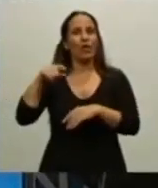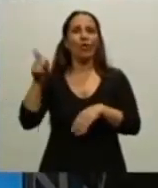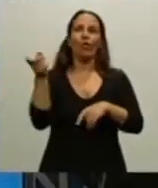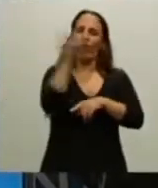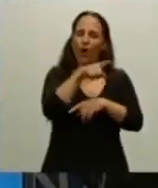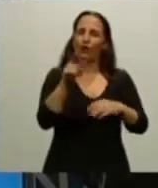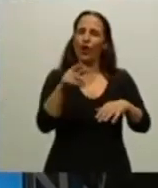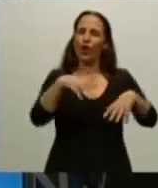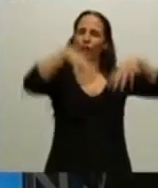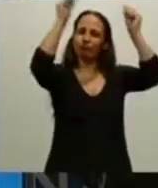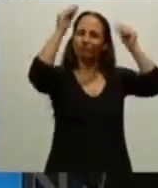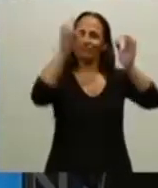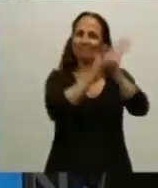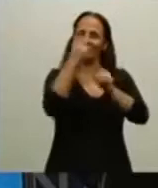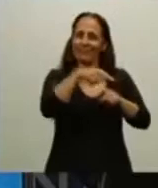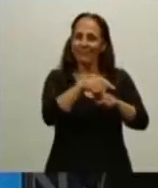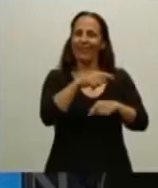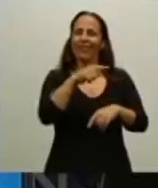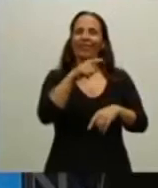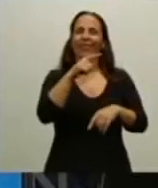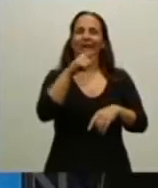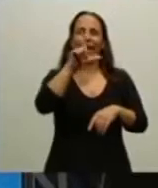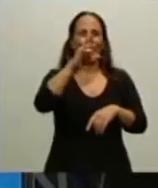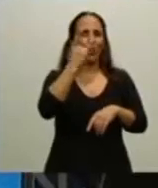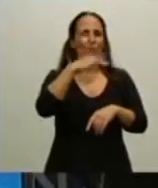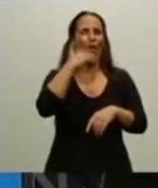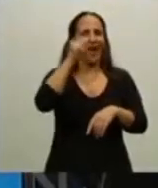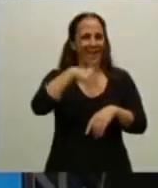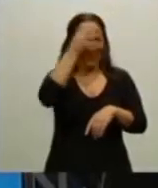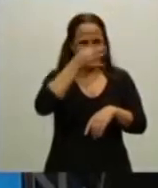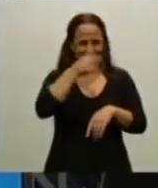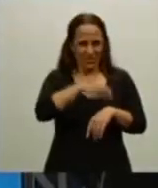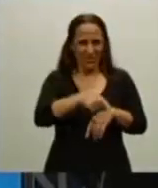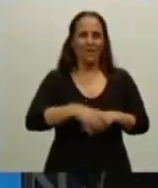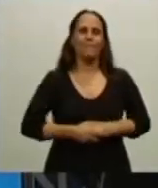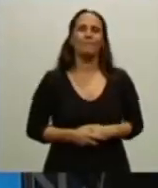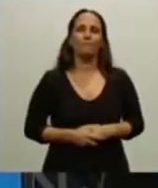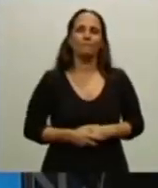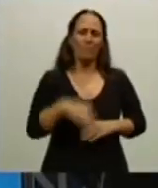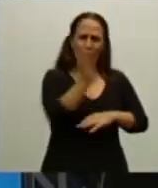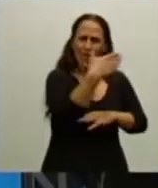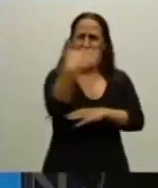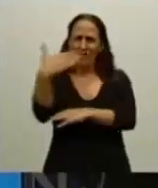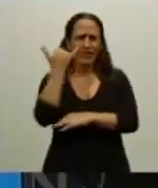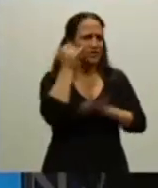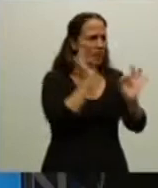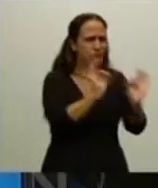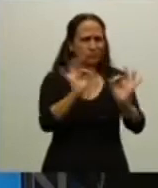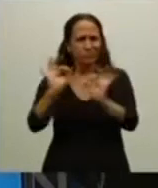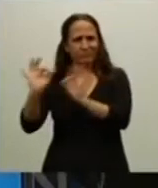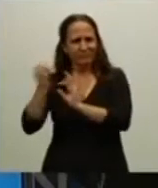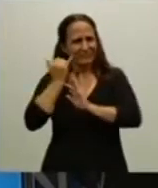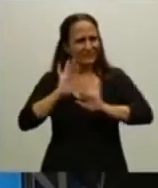Luján, patrona de los argentinos. En fin, todas las banderas han sido colocadas. También quiero